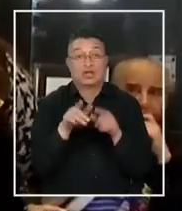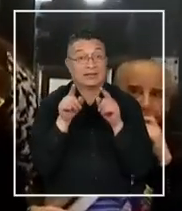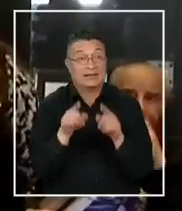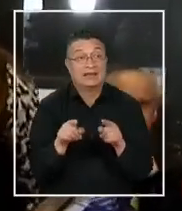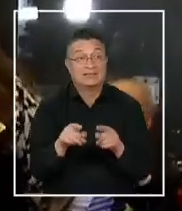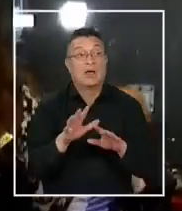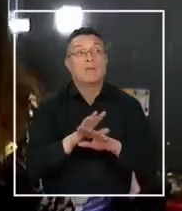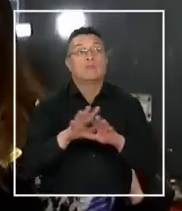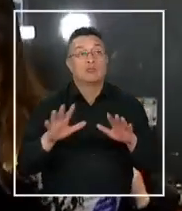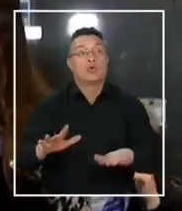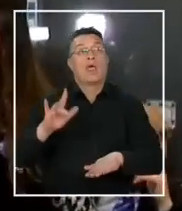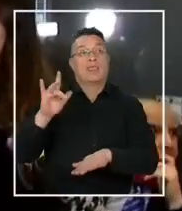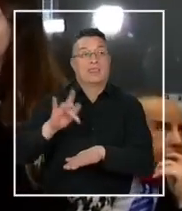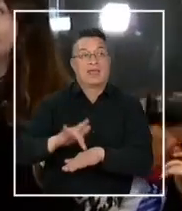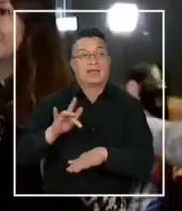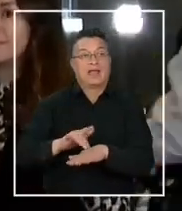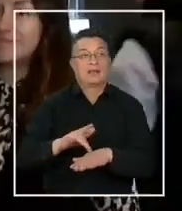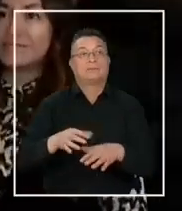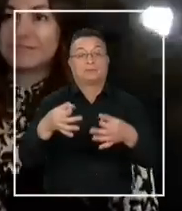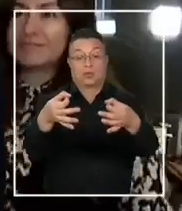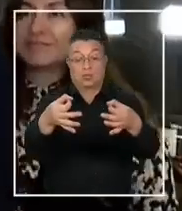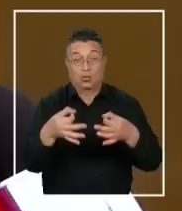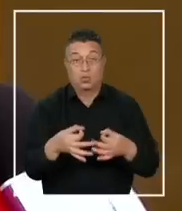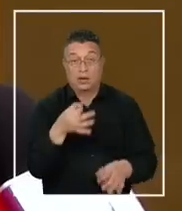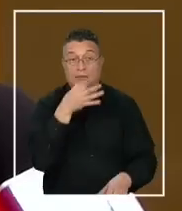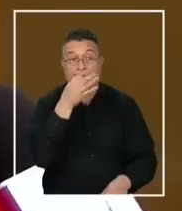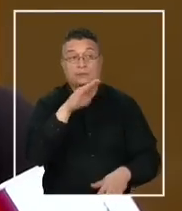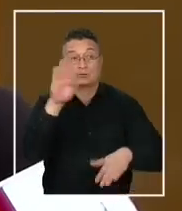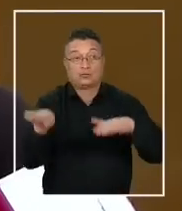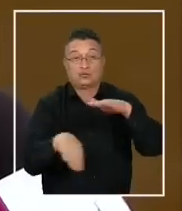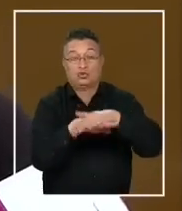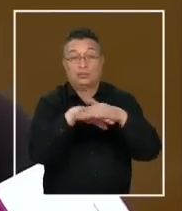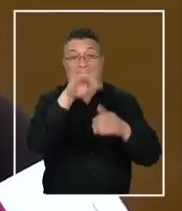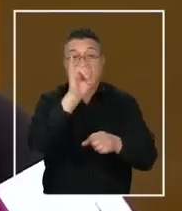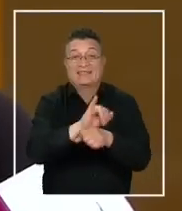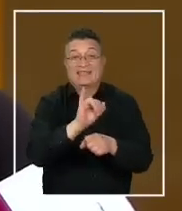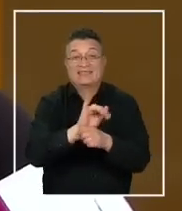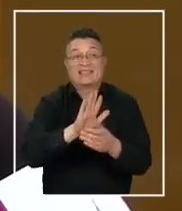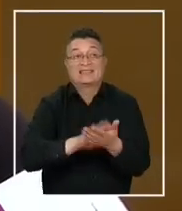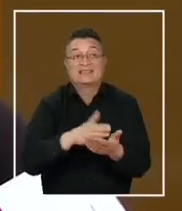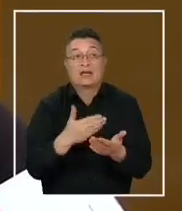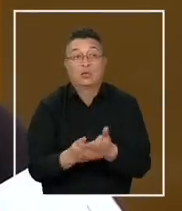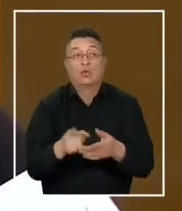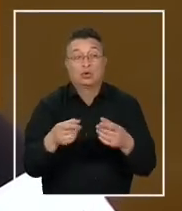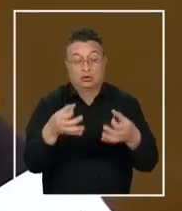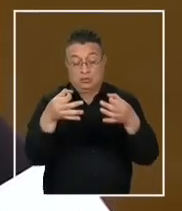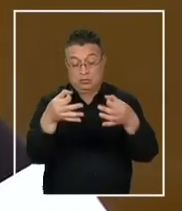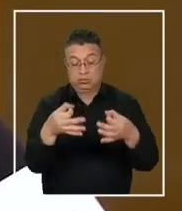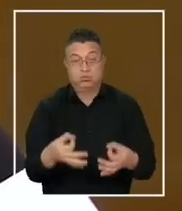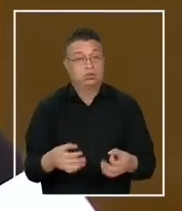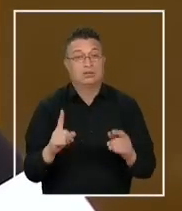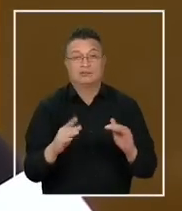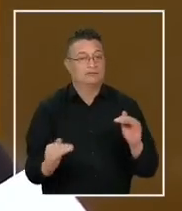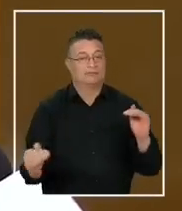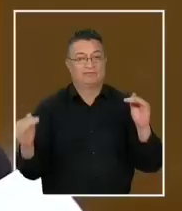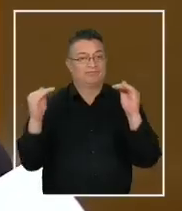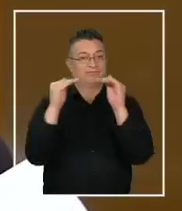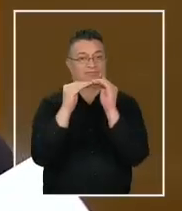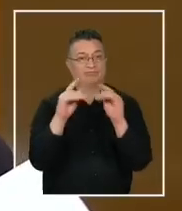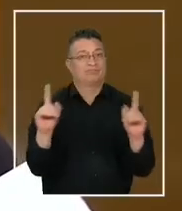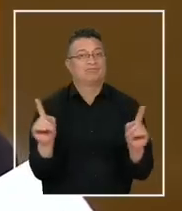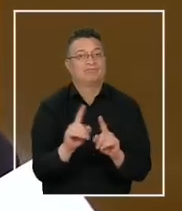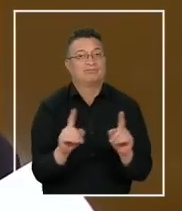complicada y las cifras que ha planteado la Superintendencia de Salud son cifras que no coinciden, que no